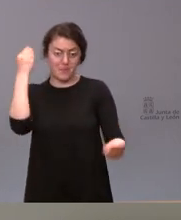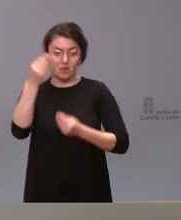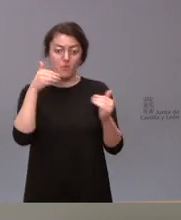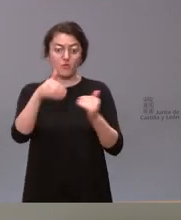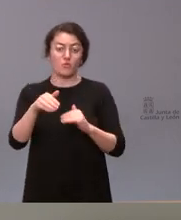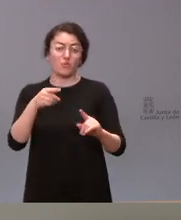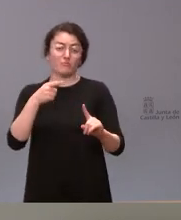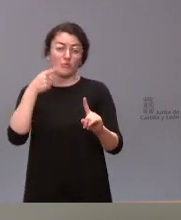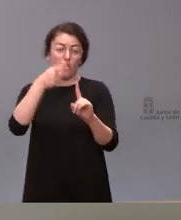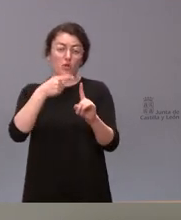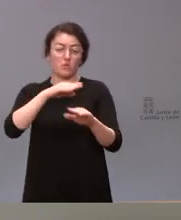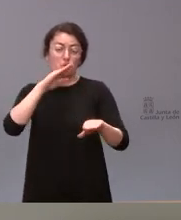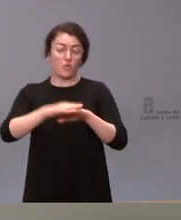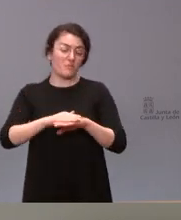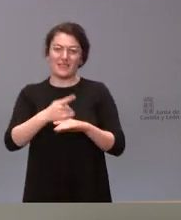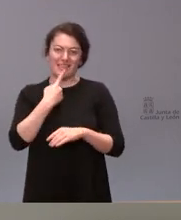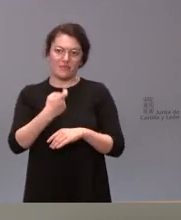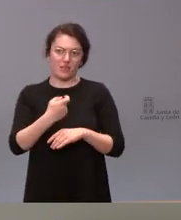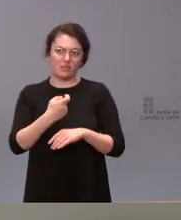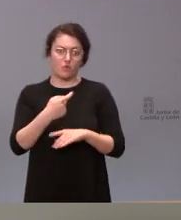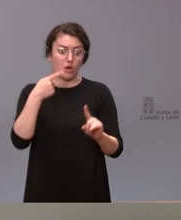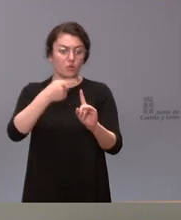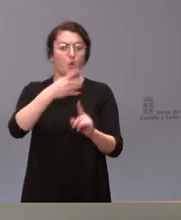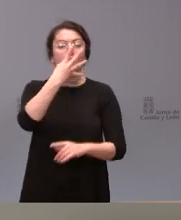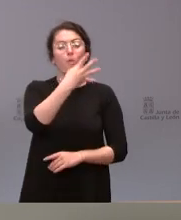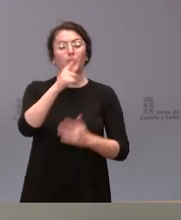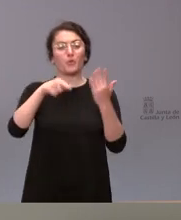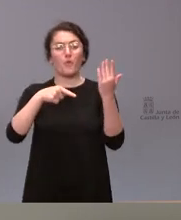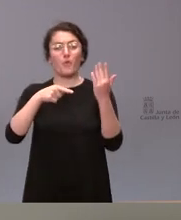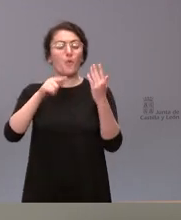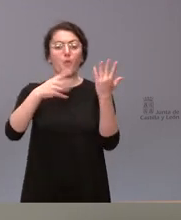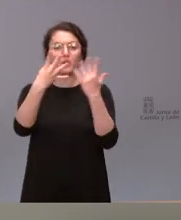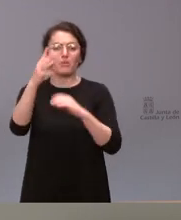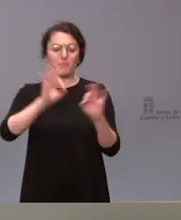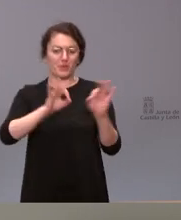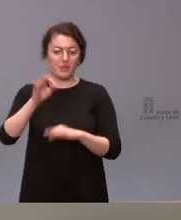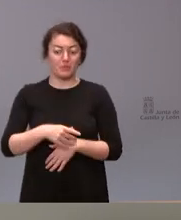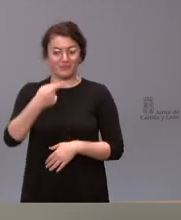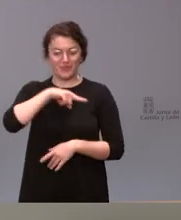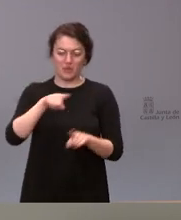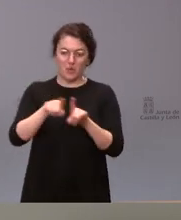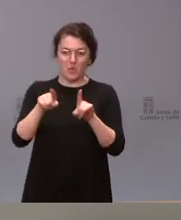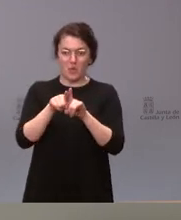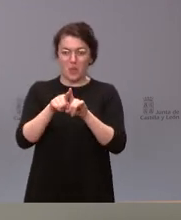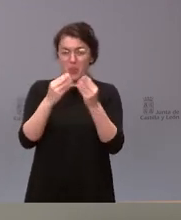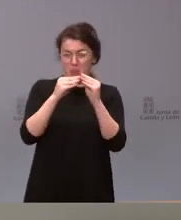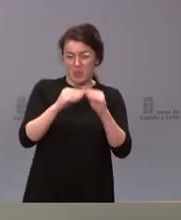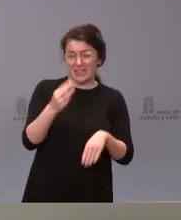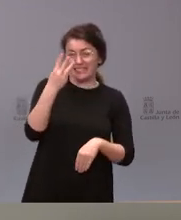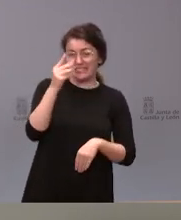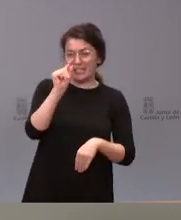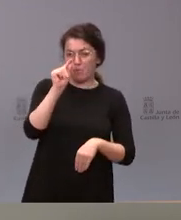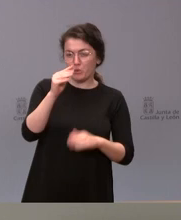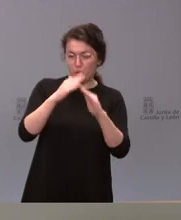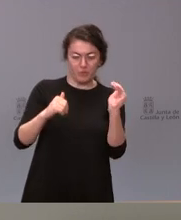para este año del 4,9% no será preciso en nuestro caso un ajuste tan importante como el que ha realizado el gobierno de tres puntos porque